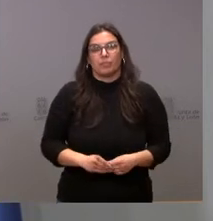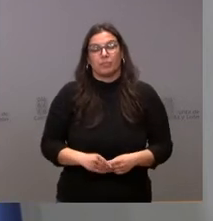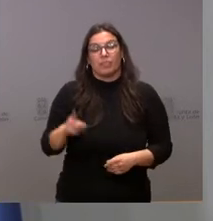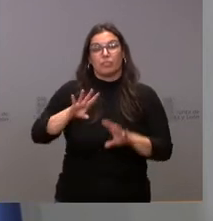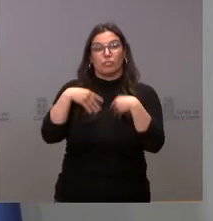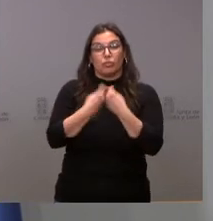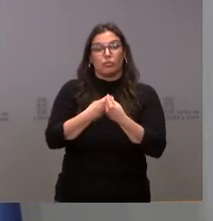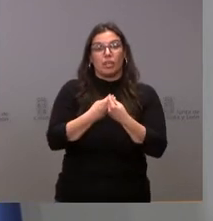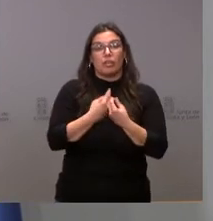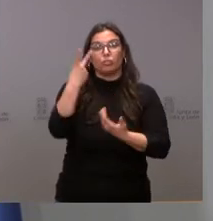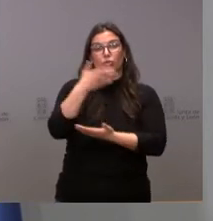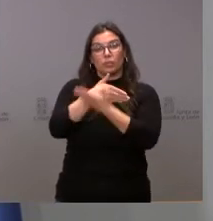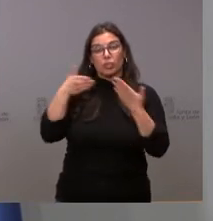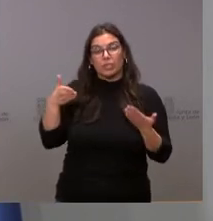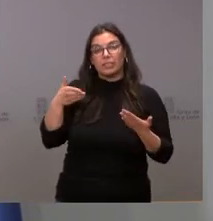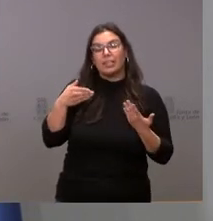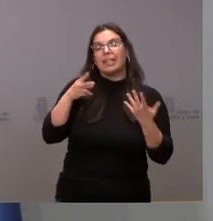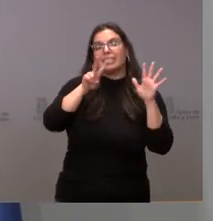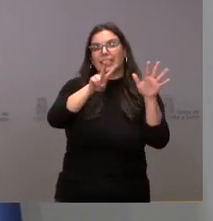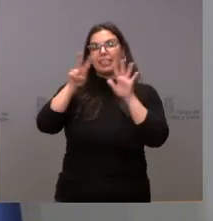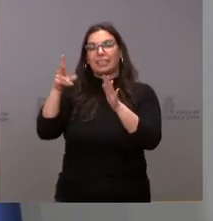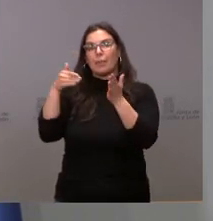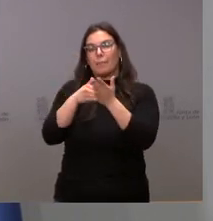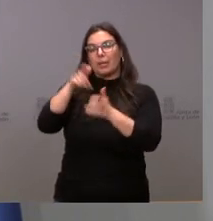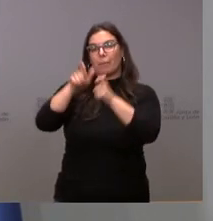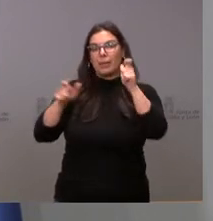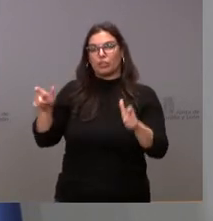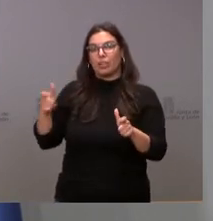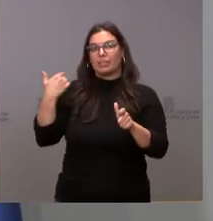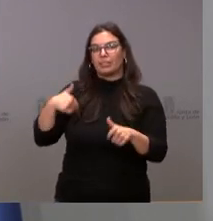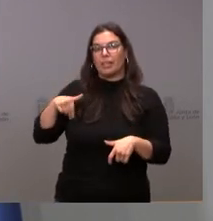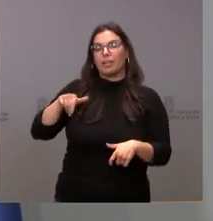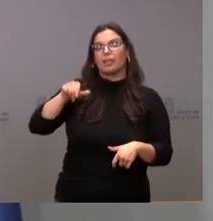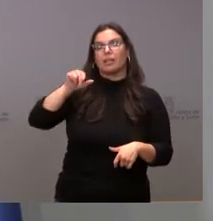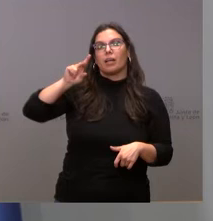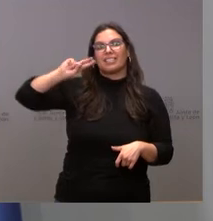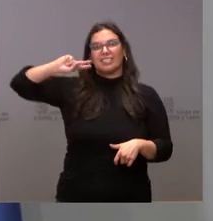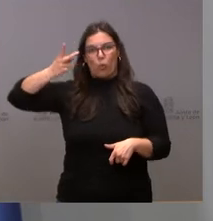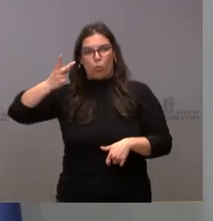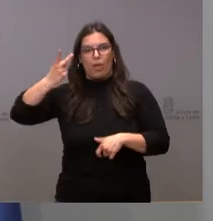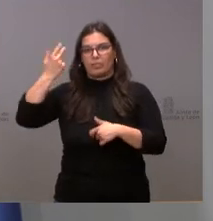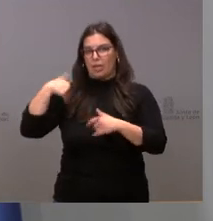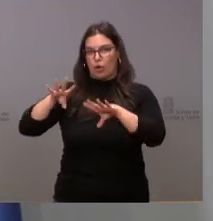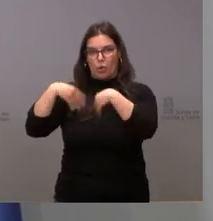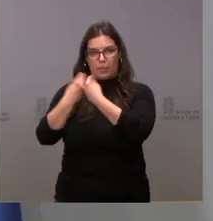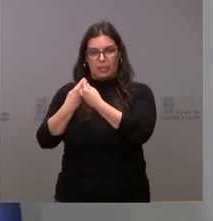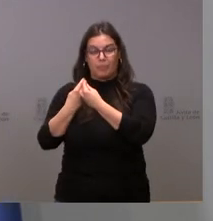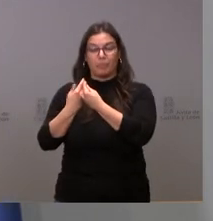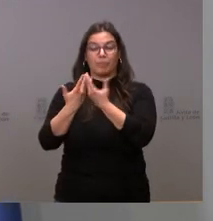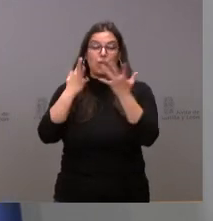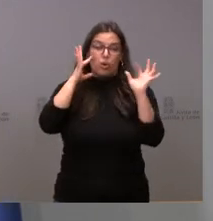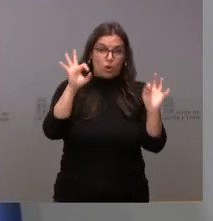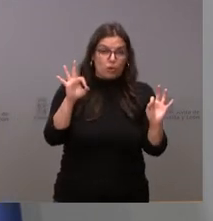total de 2.077.000 personas con esa pauta completa. Como, lógicamente,